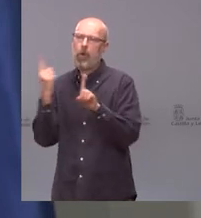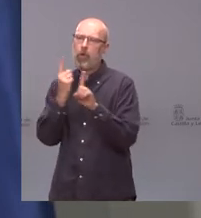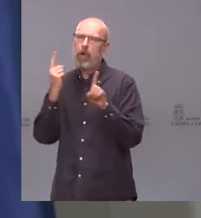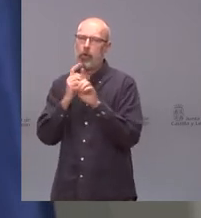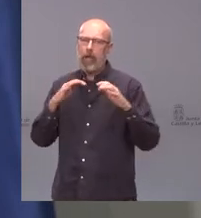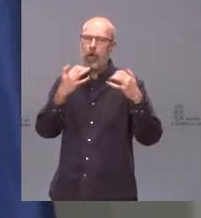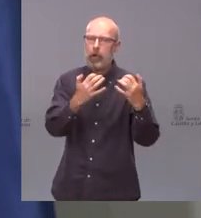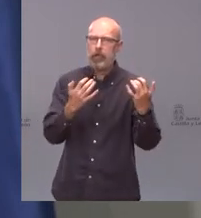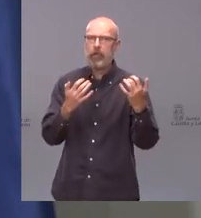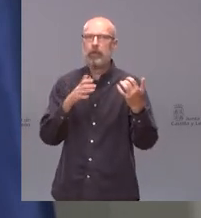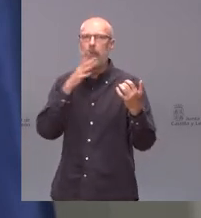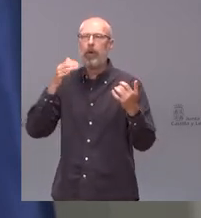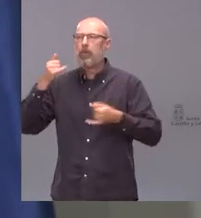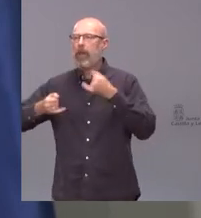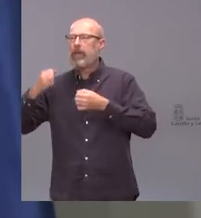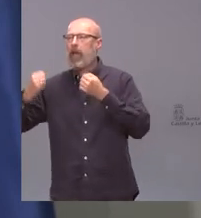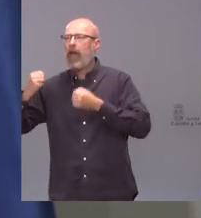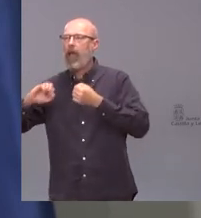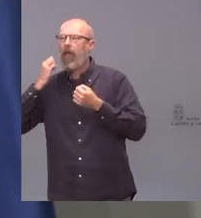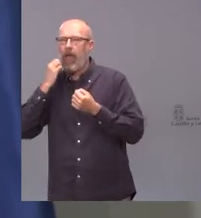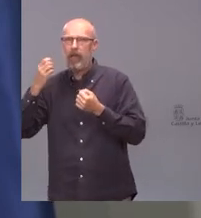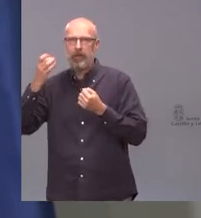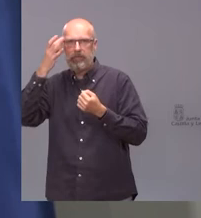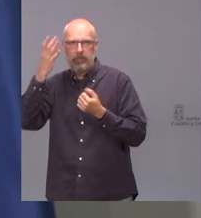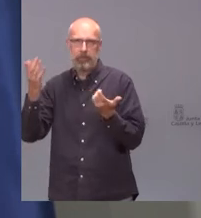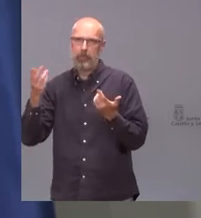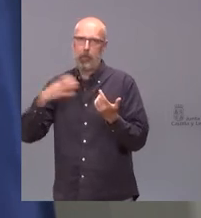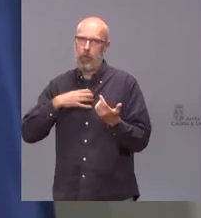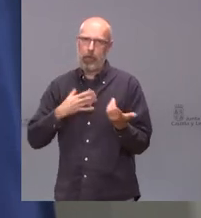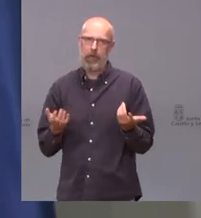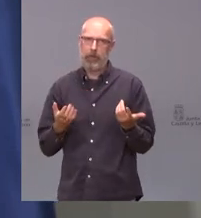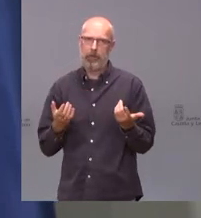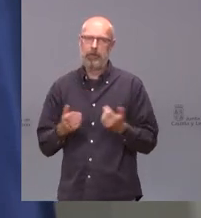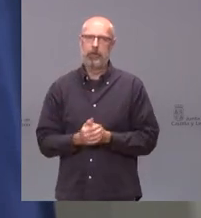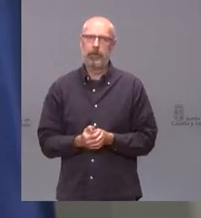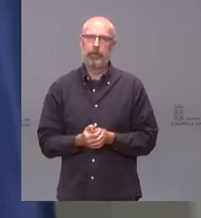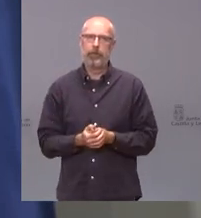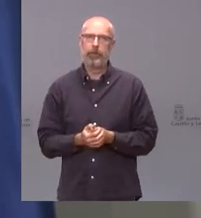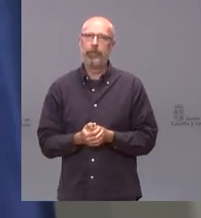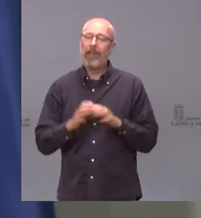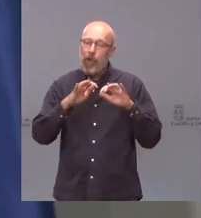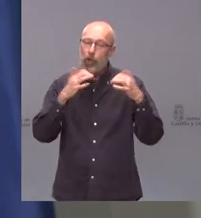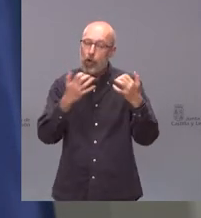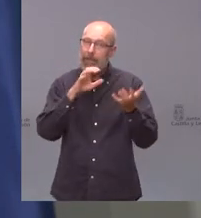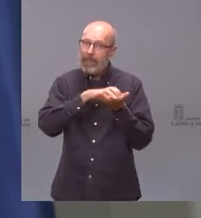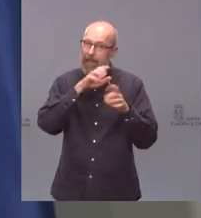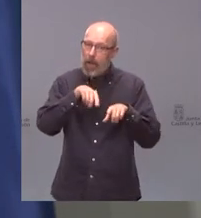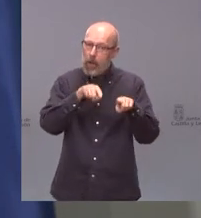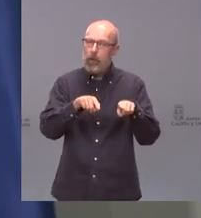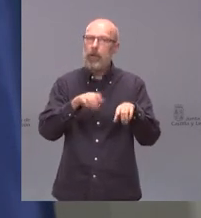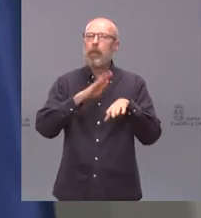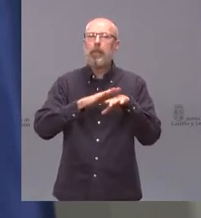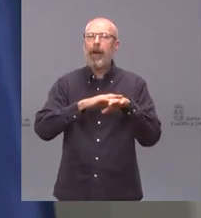de una pataleta permanente como estamos viendo en las últimas sesiones las Cortes de Castilla y León están para